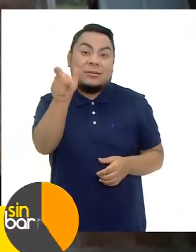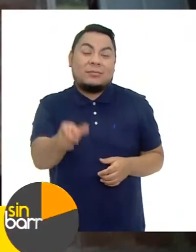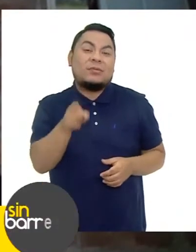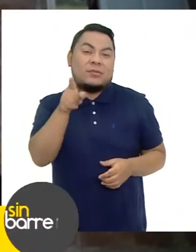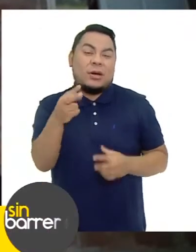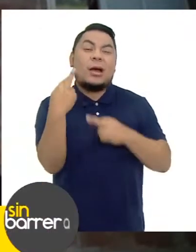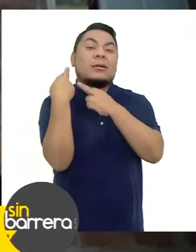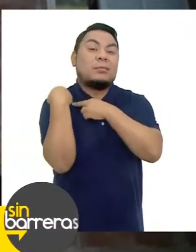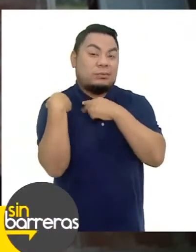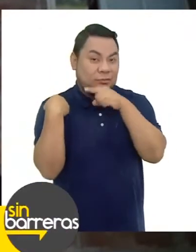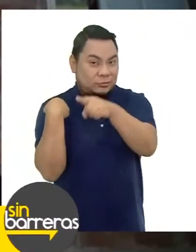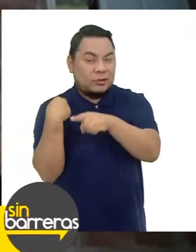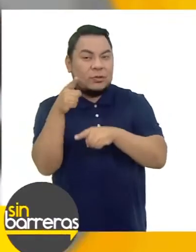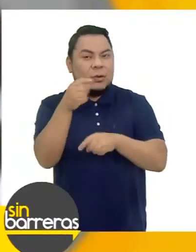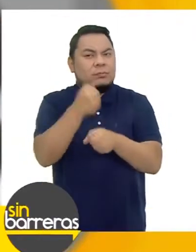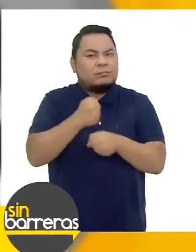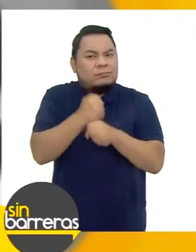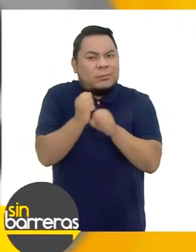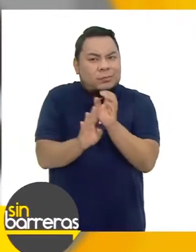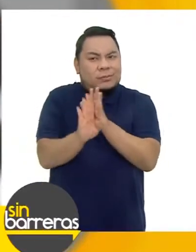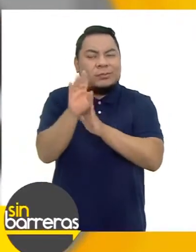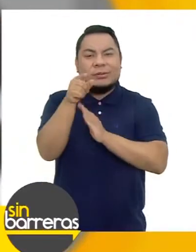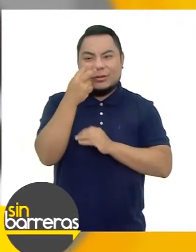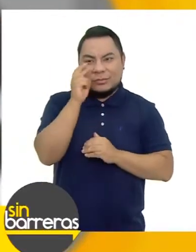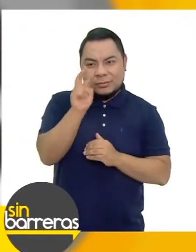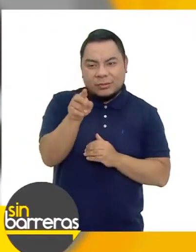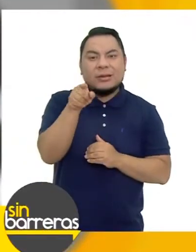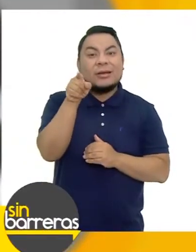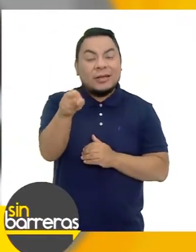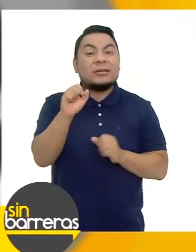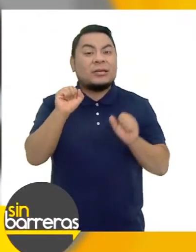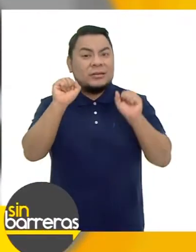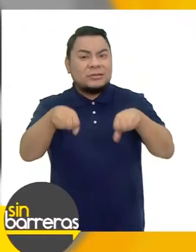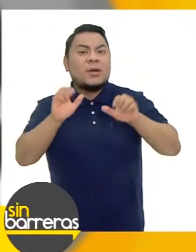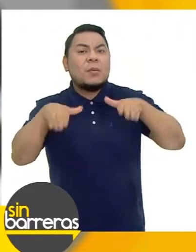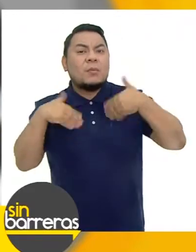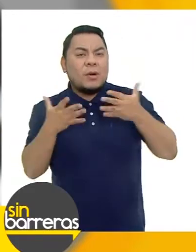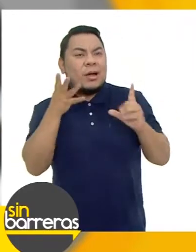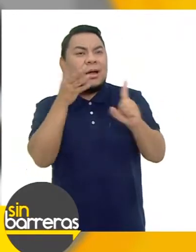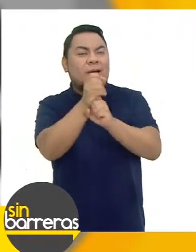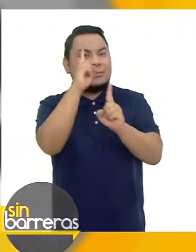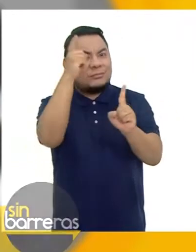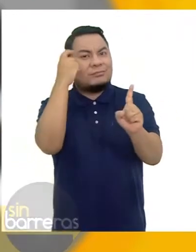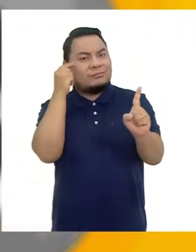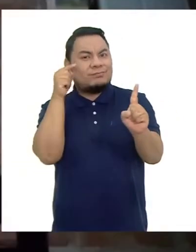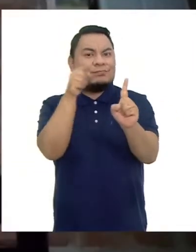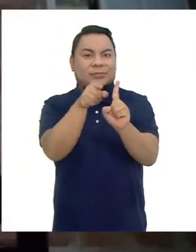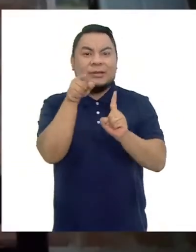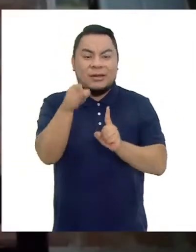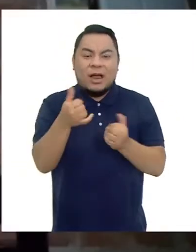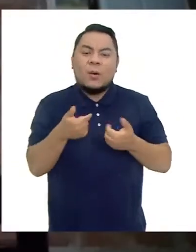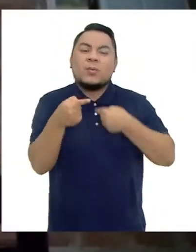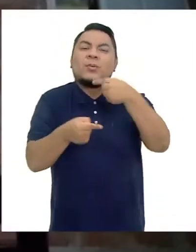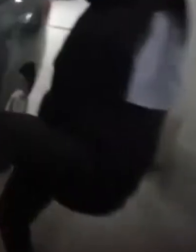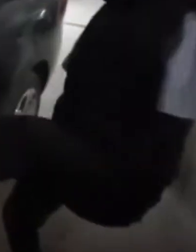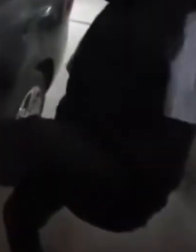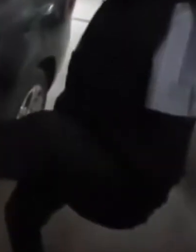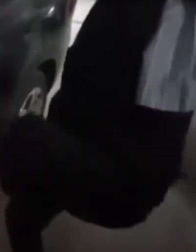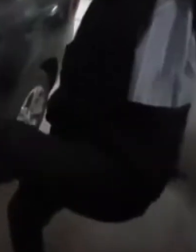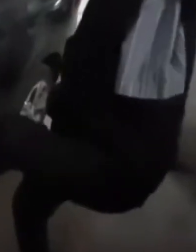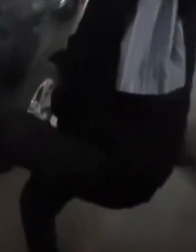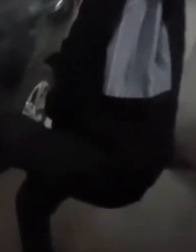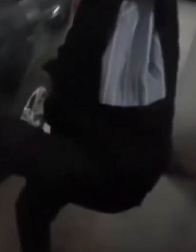responsable, emprendedor y ser muy capaz de lograr sus metas del día a día.